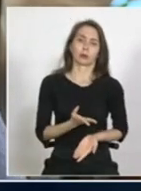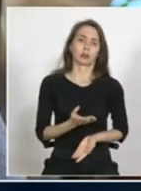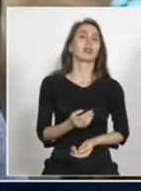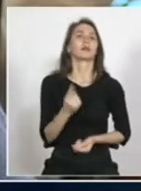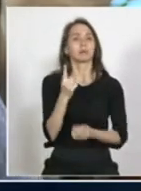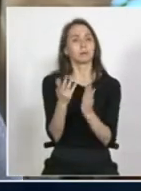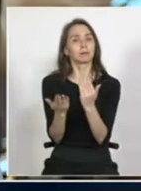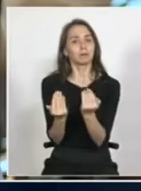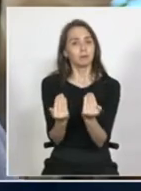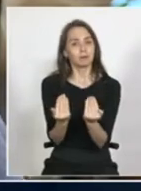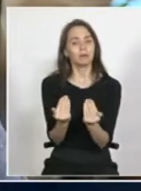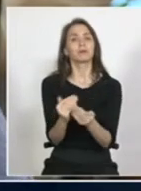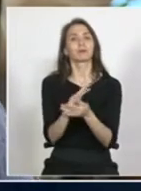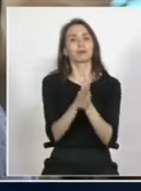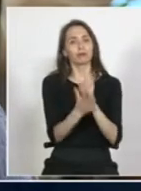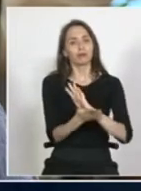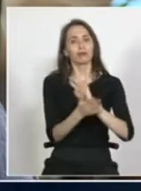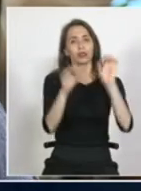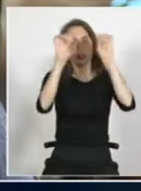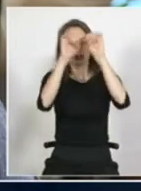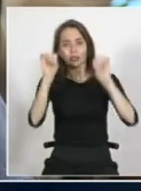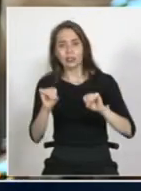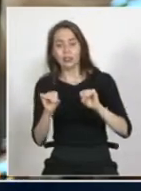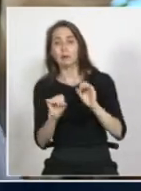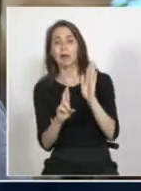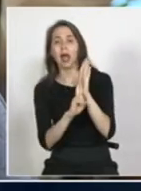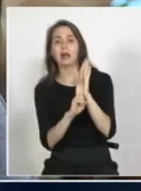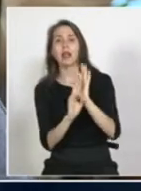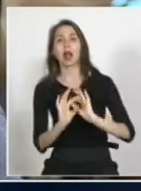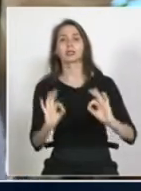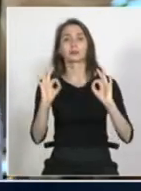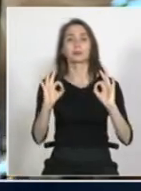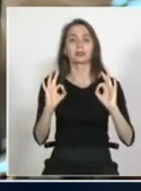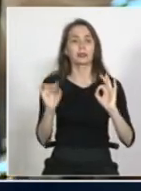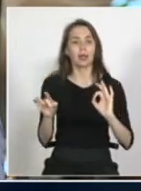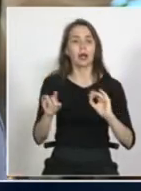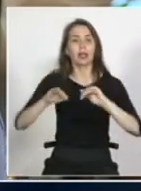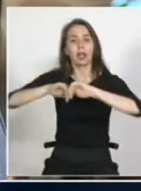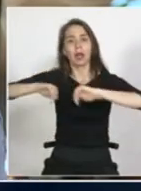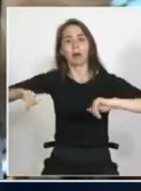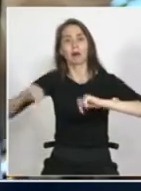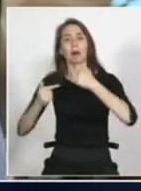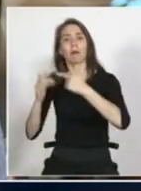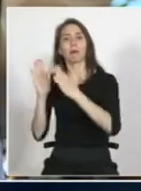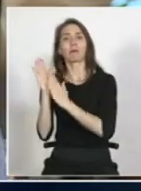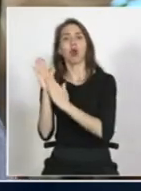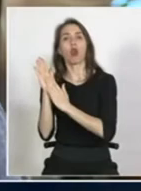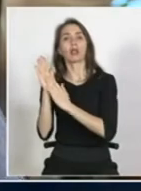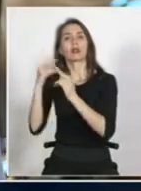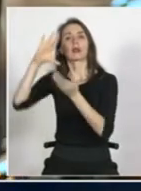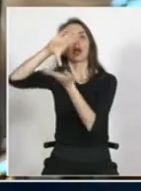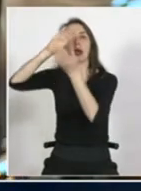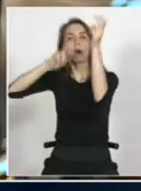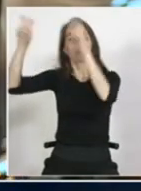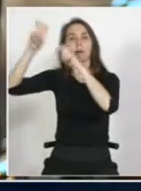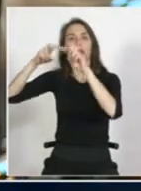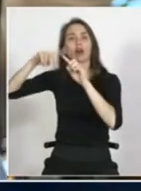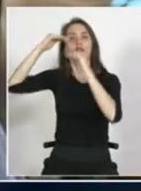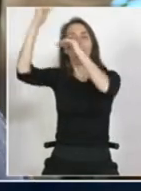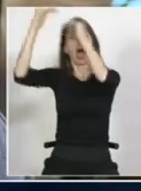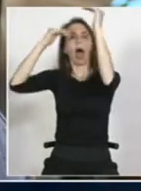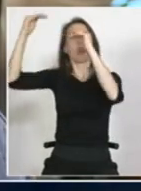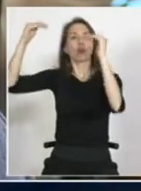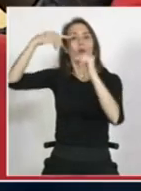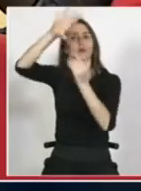de generar todos los sistemas de excepción. Bueno, después podemos entrar a la política migratoria ya de adultos, que también yo tengo una mirada bastante